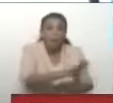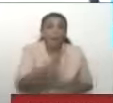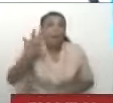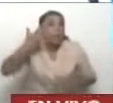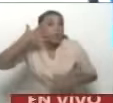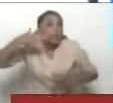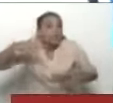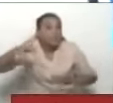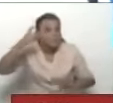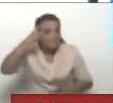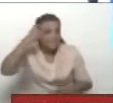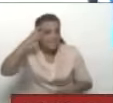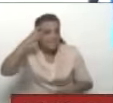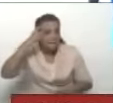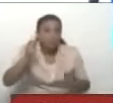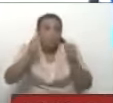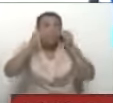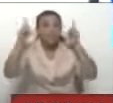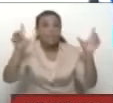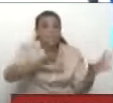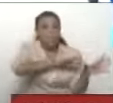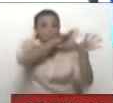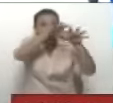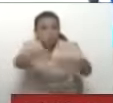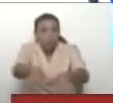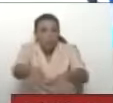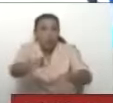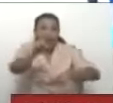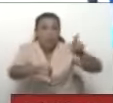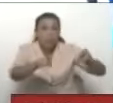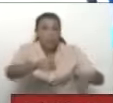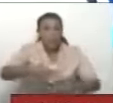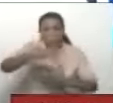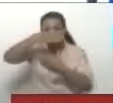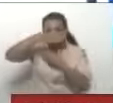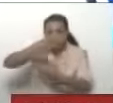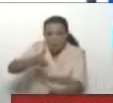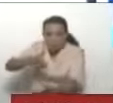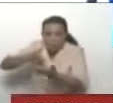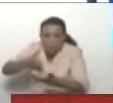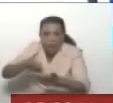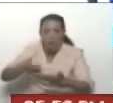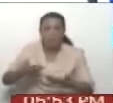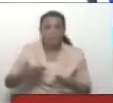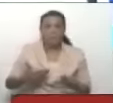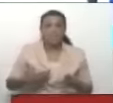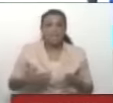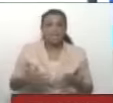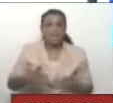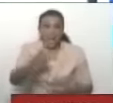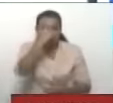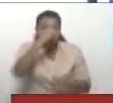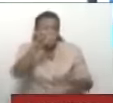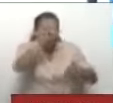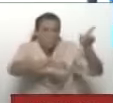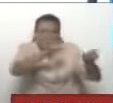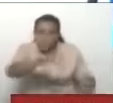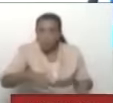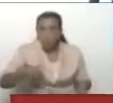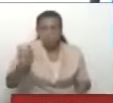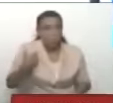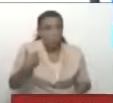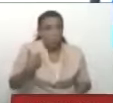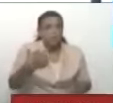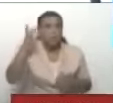algún día fuese sorprendido por alguna emboscada del carácter que sea, si